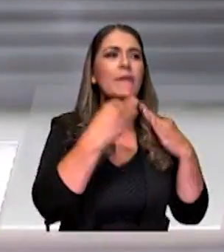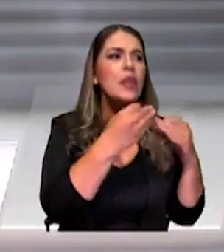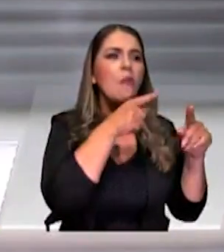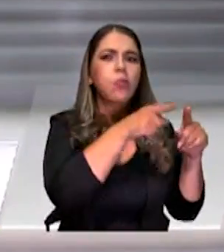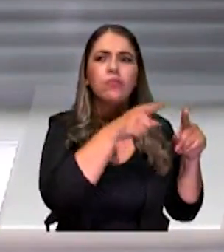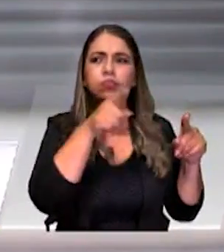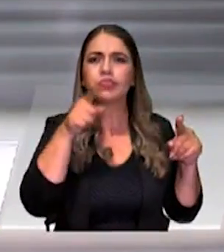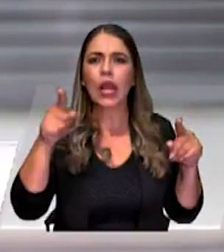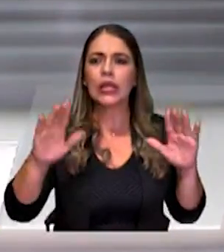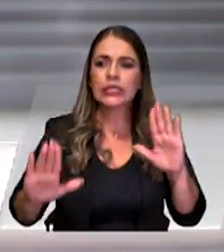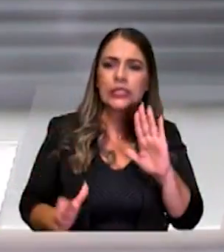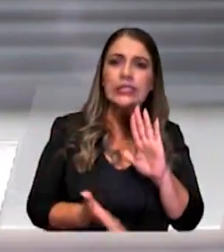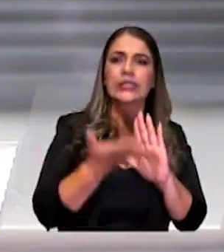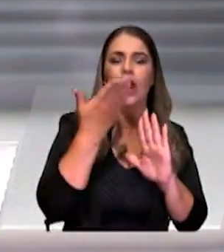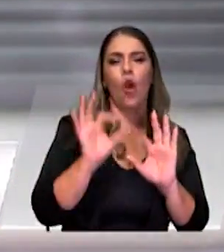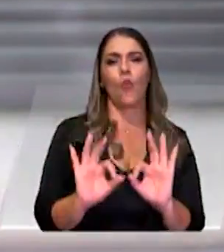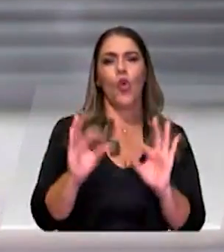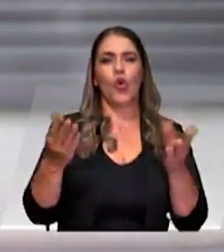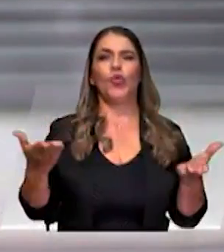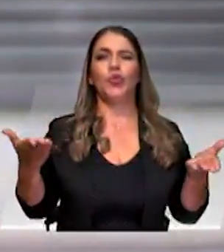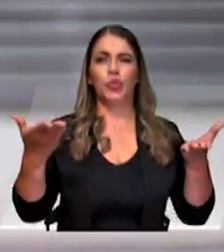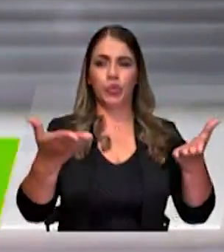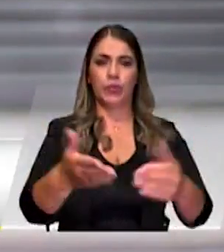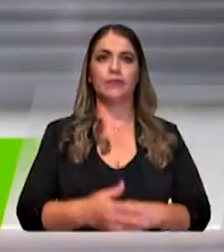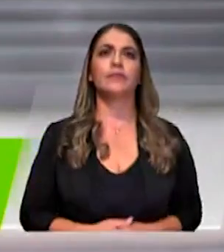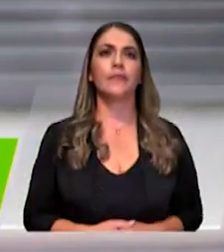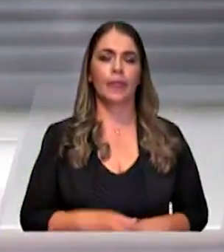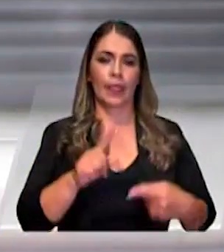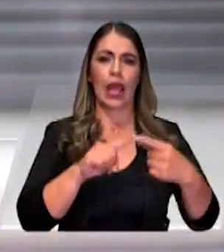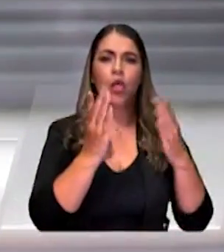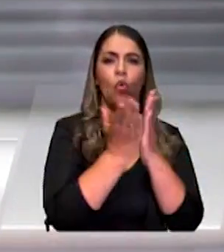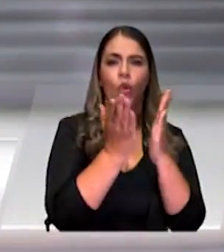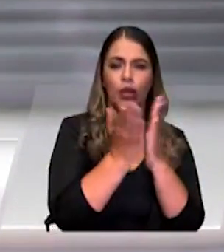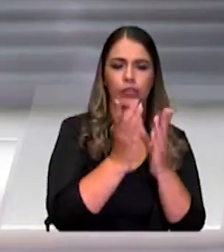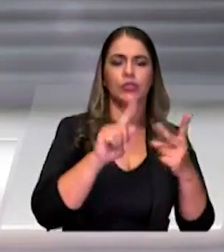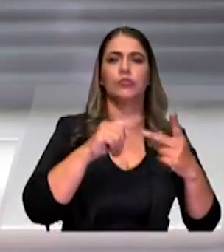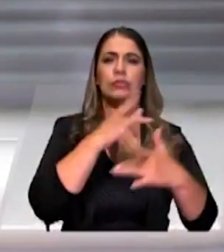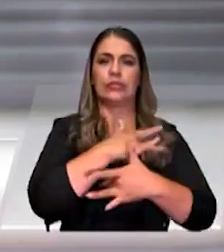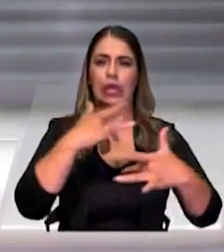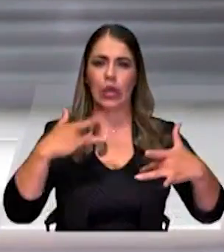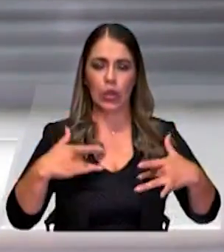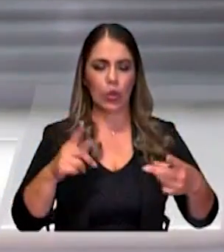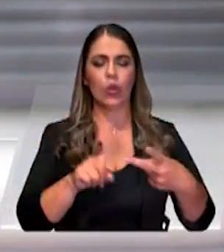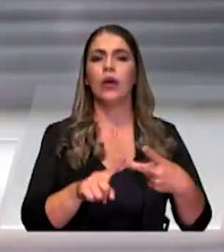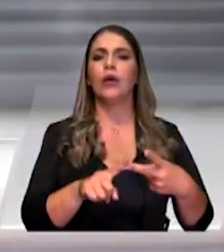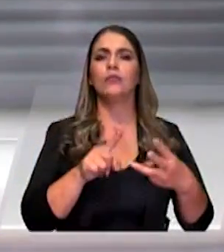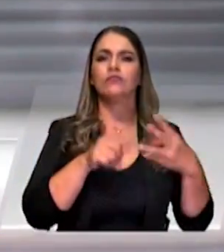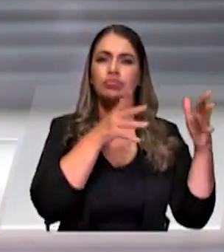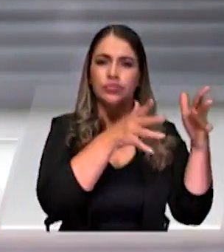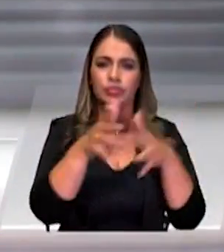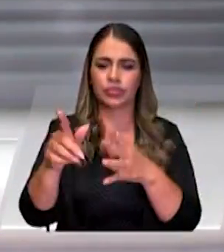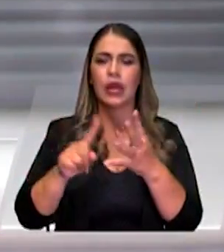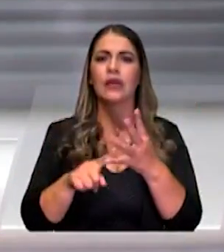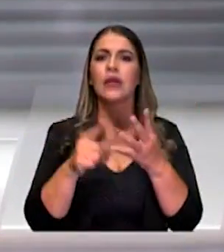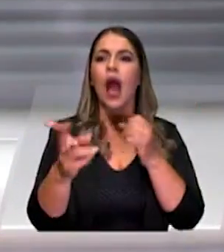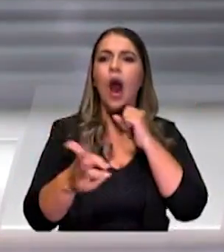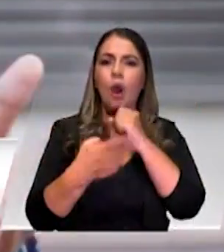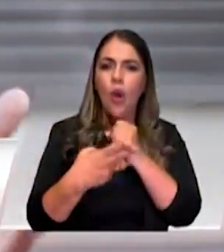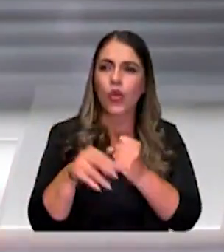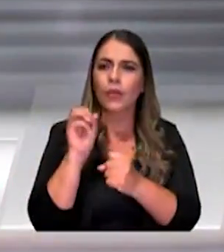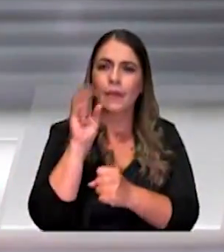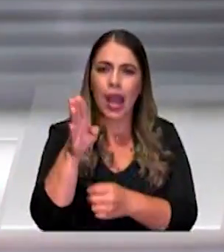supuesto acercar oportunidades en las nueve dimensiones. Esto es educación, salud, capacitación, bancarización y ahorro.